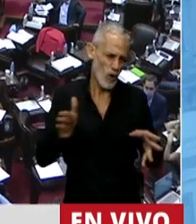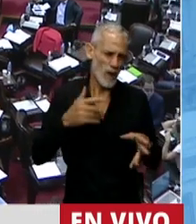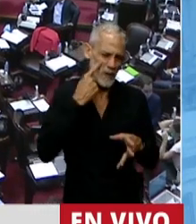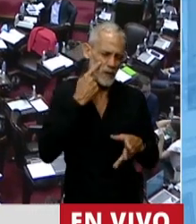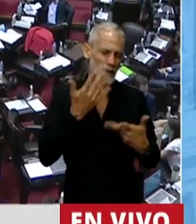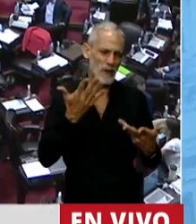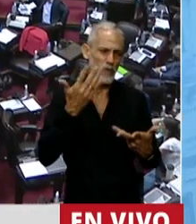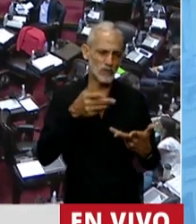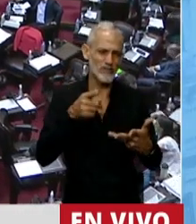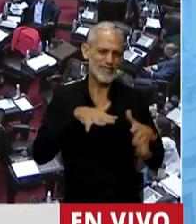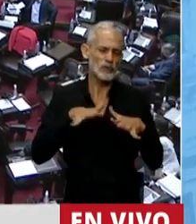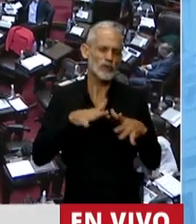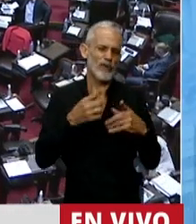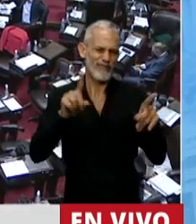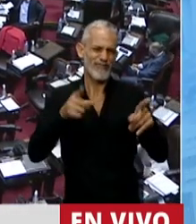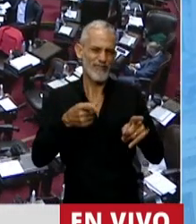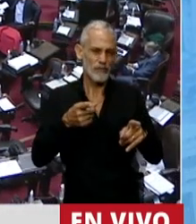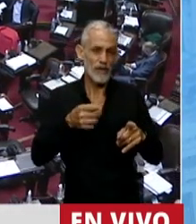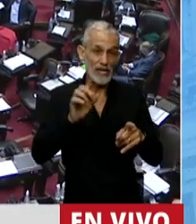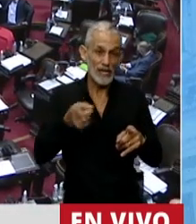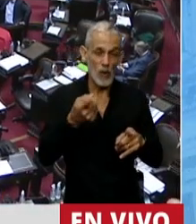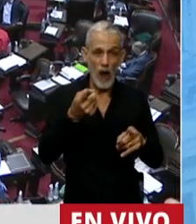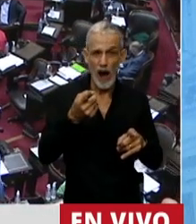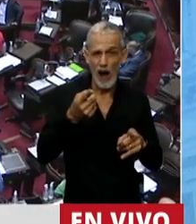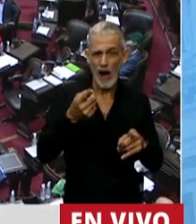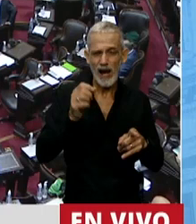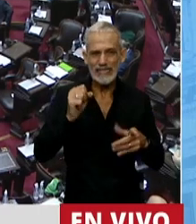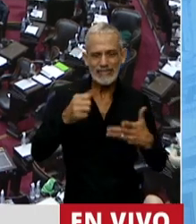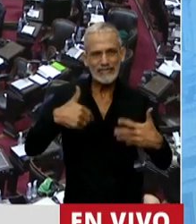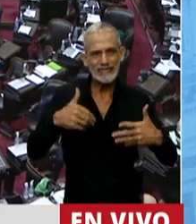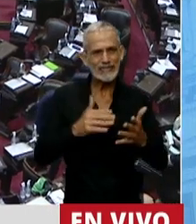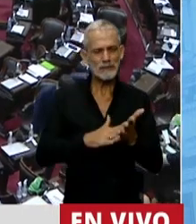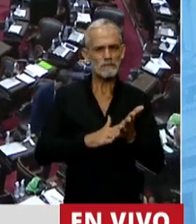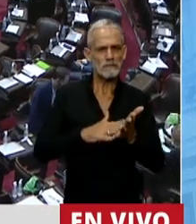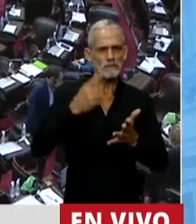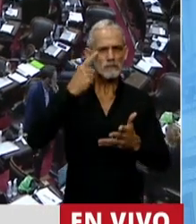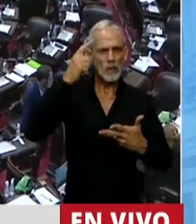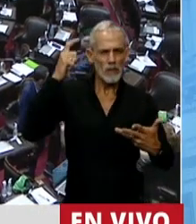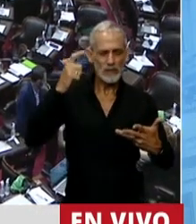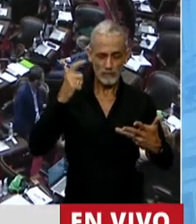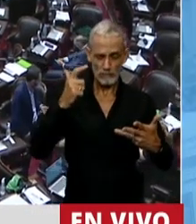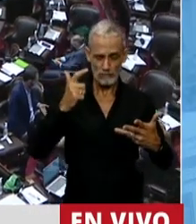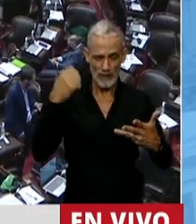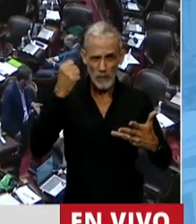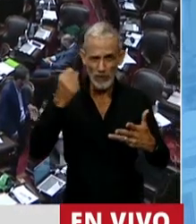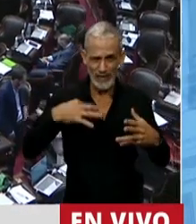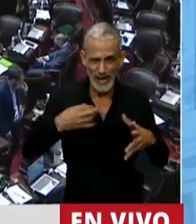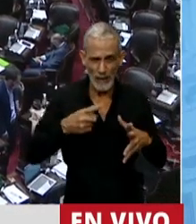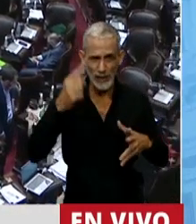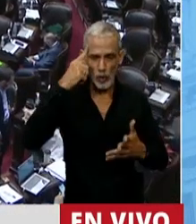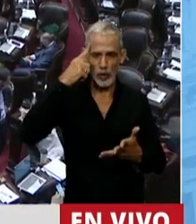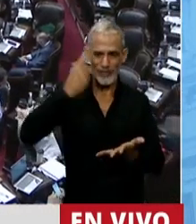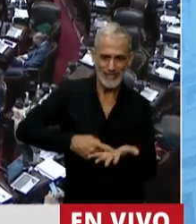vivimos esta situación, al vivir experiencias tan, tan, tan fundamentales de vida, nos hace tomar